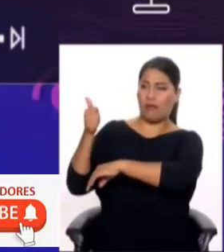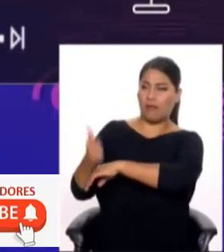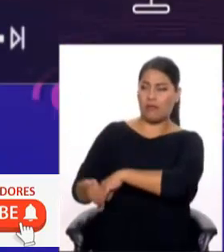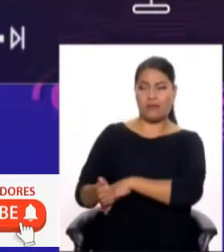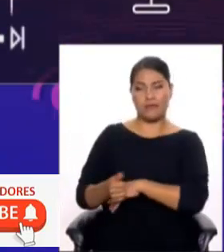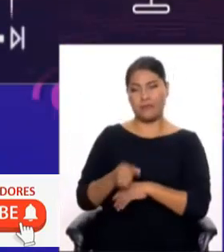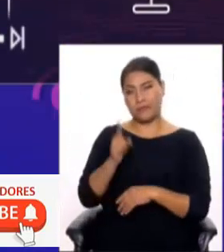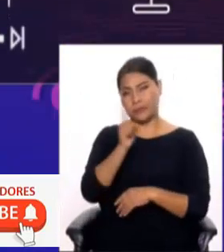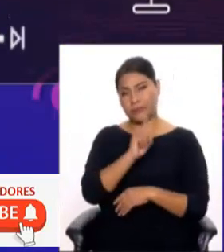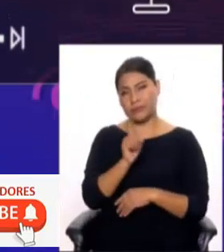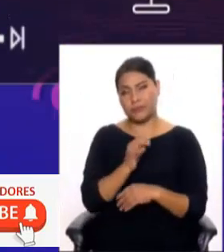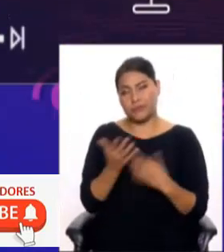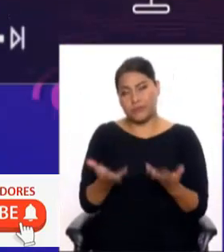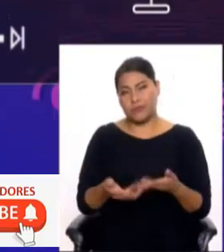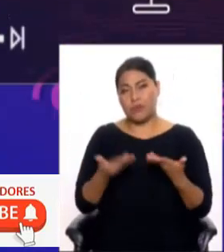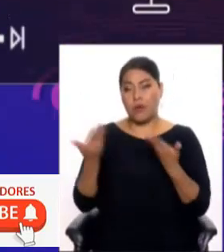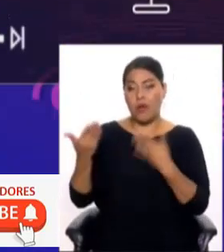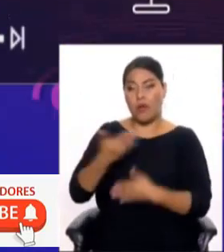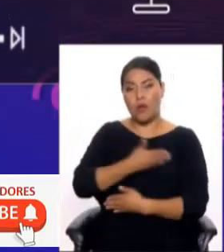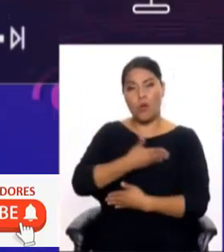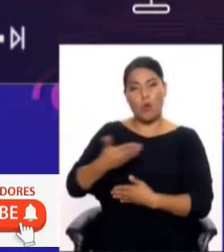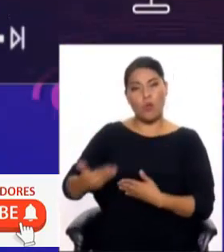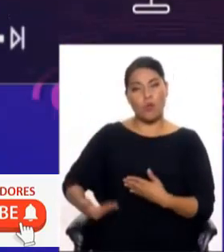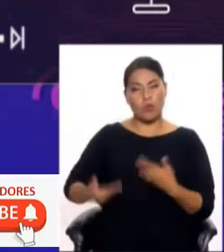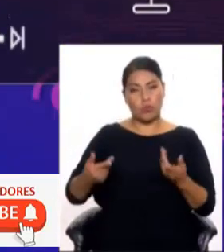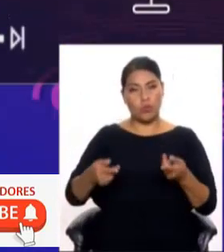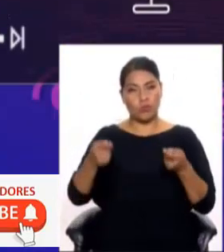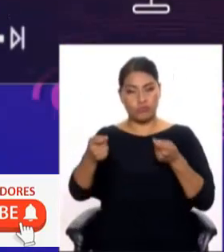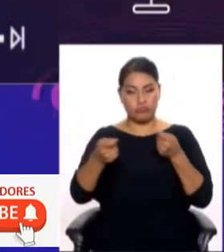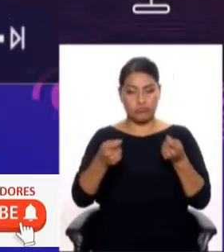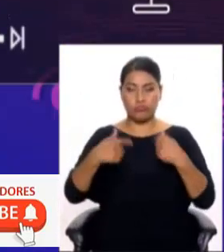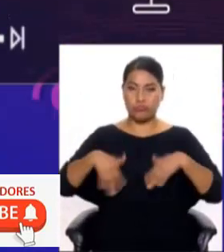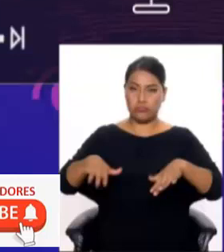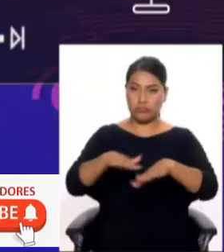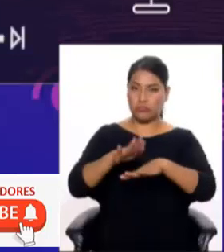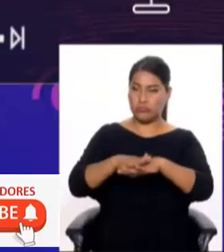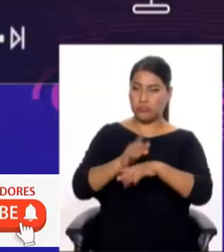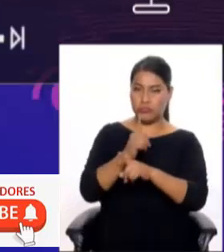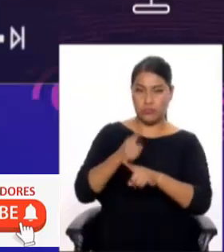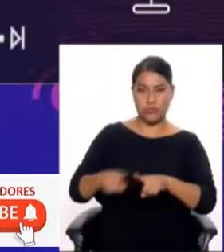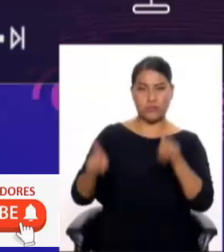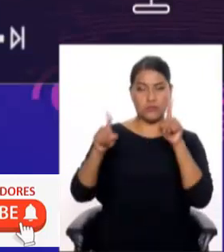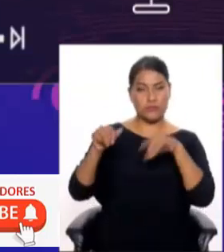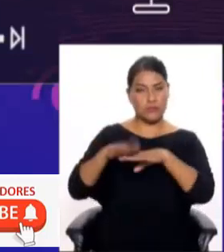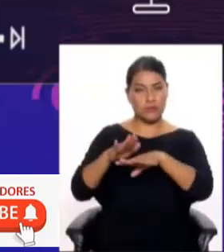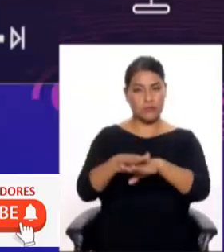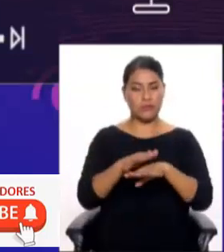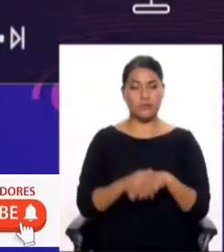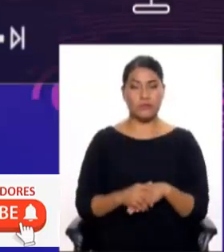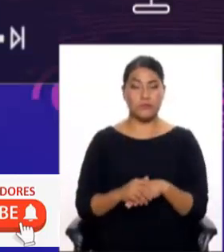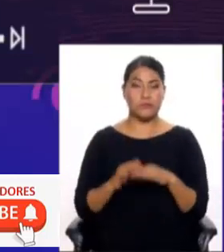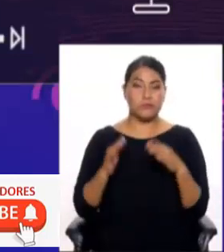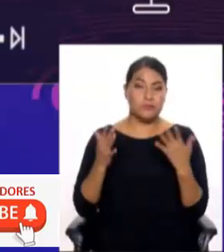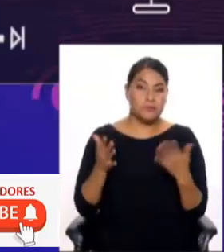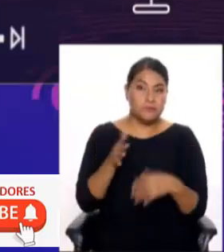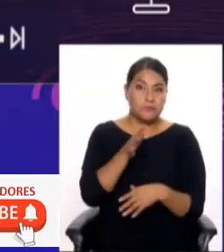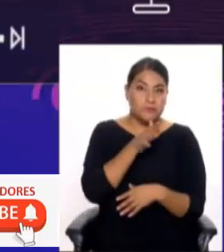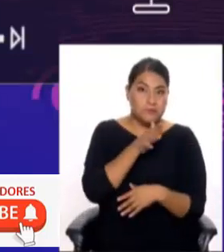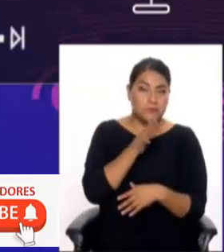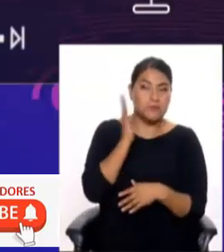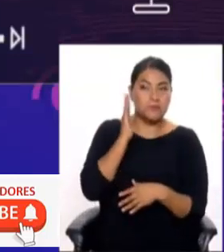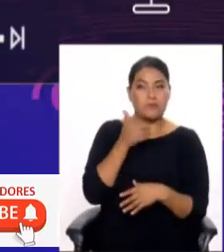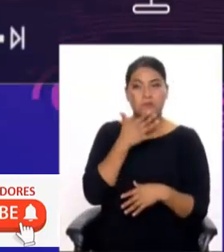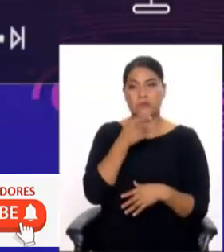y mucho menos echar la culpa al gobierno de alguna investigación que corre en contra de ellos. Quizás sea